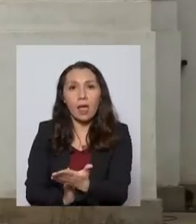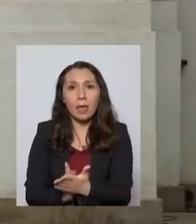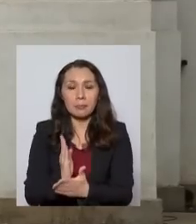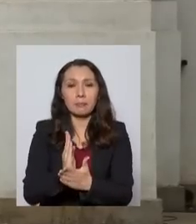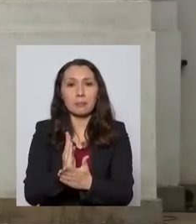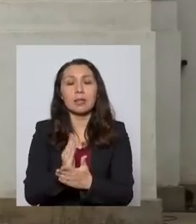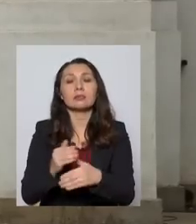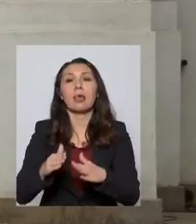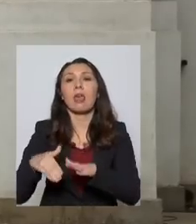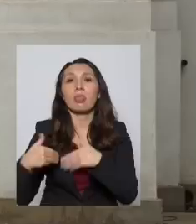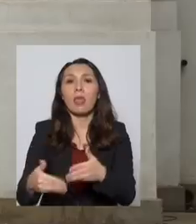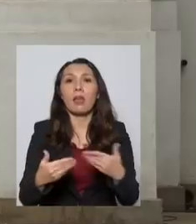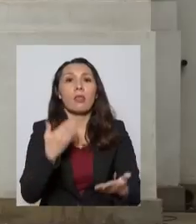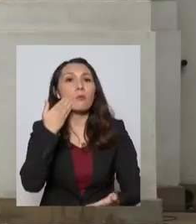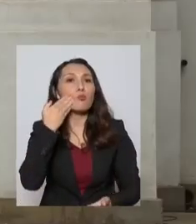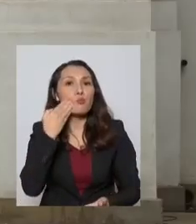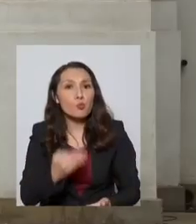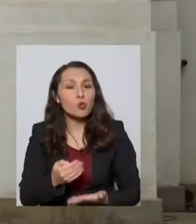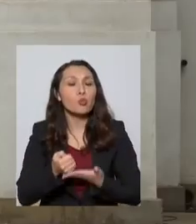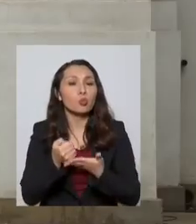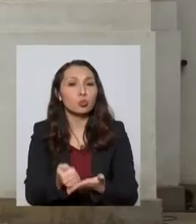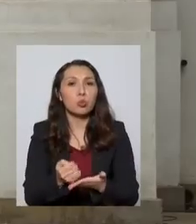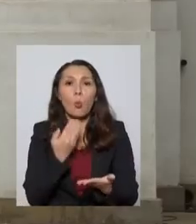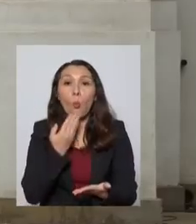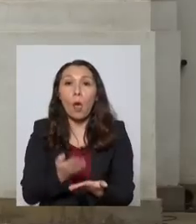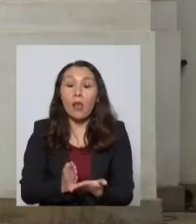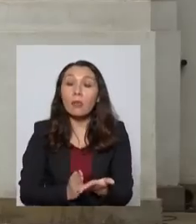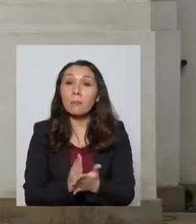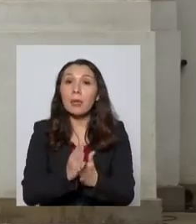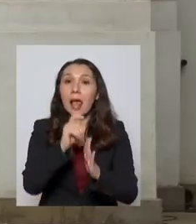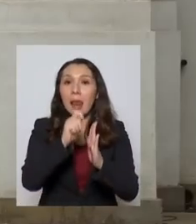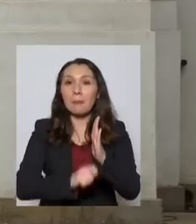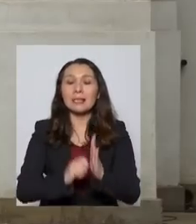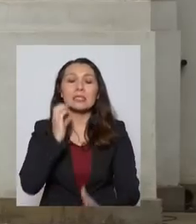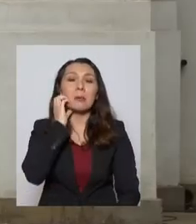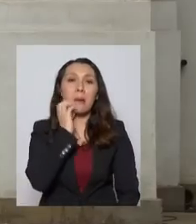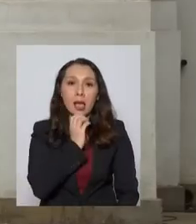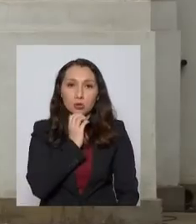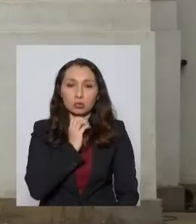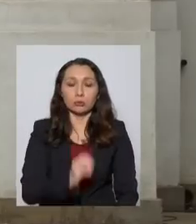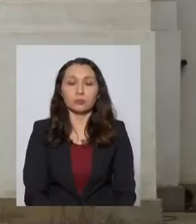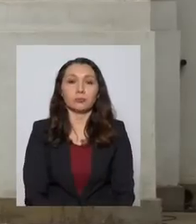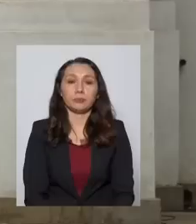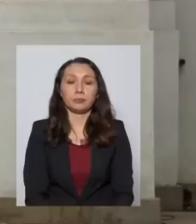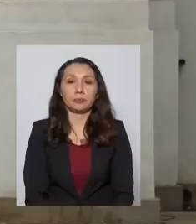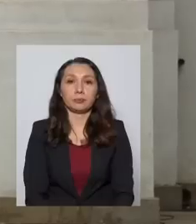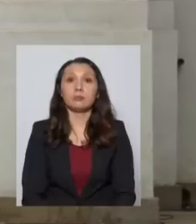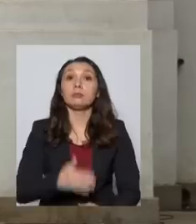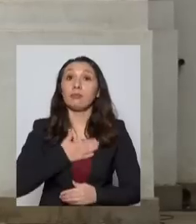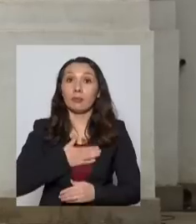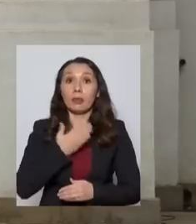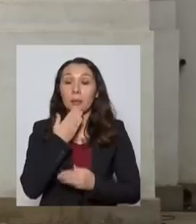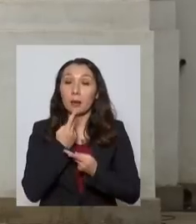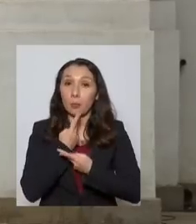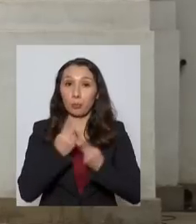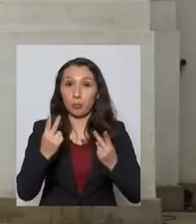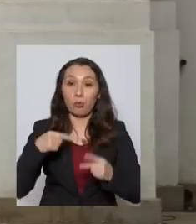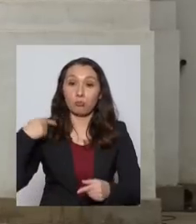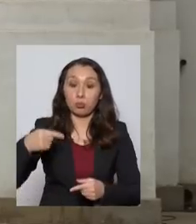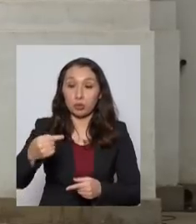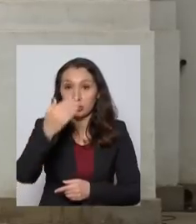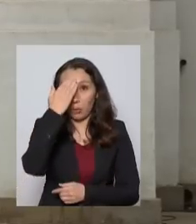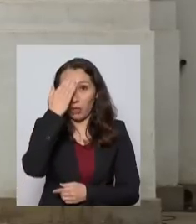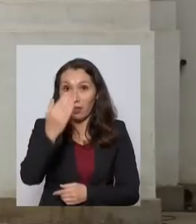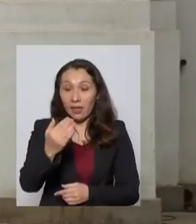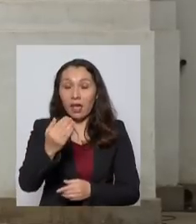a entregar estos beneficios a partir del mes de mayo. Quiero también anunciar que en los próximos días